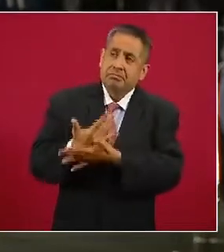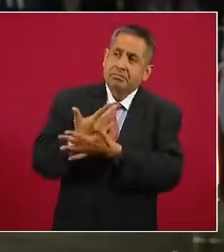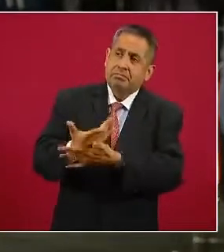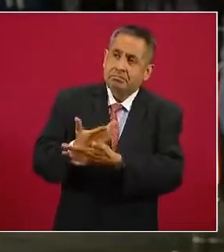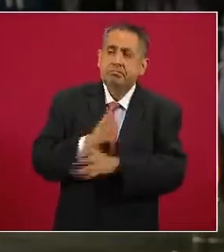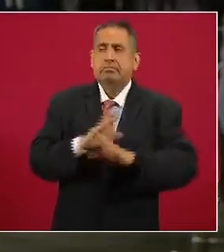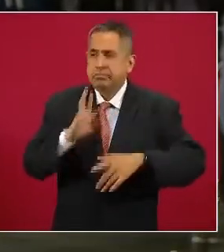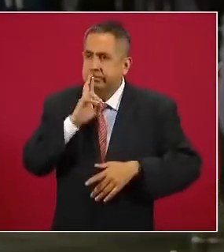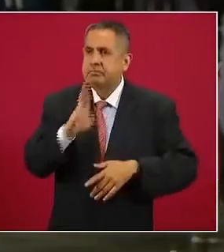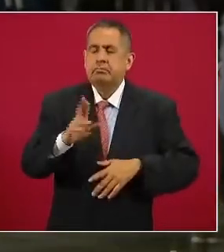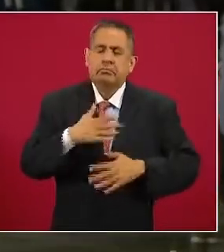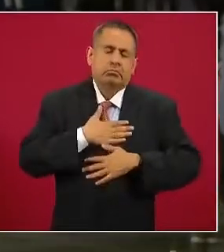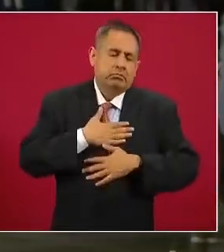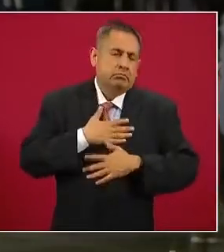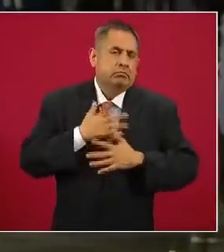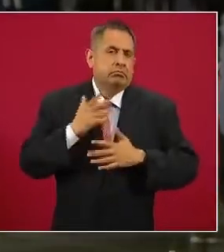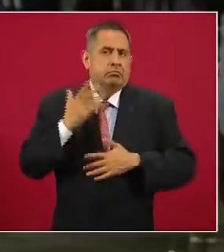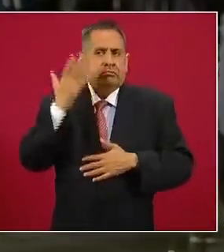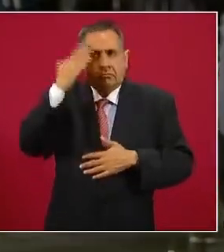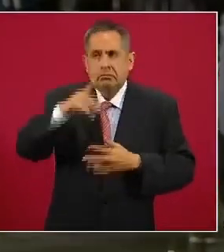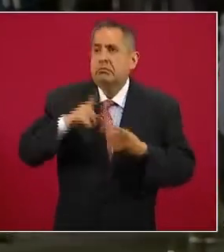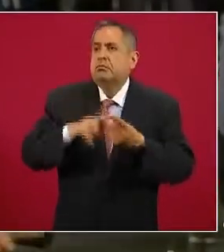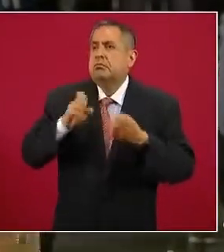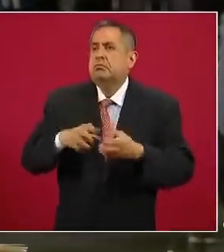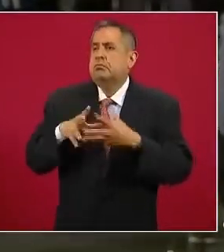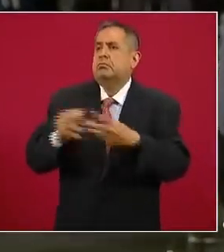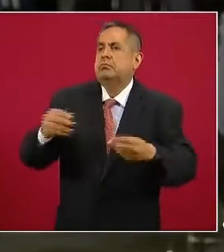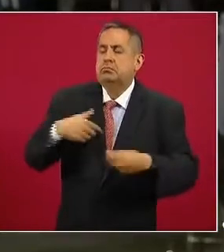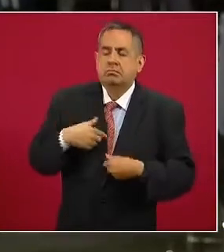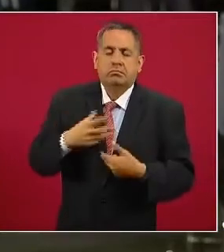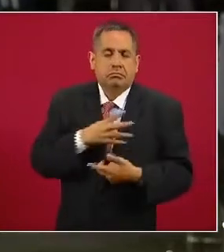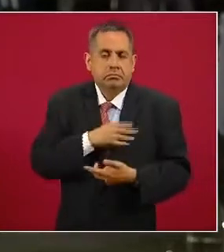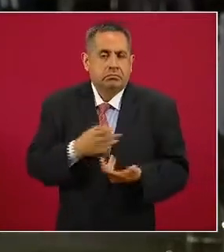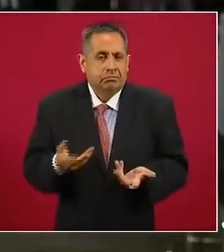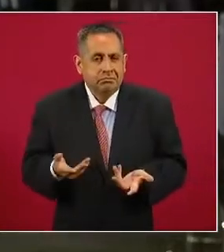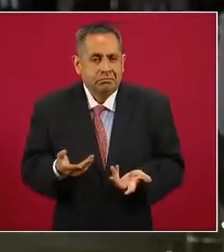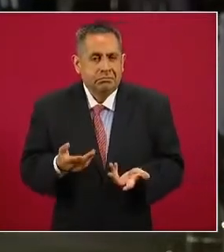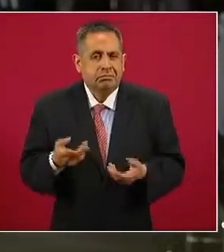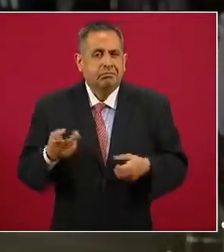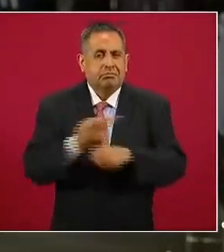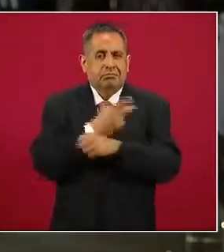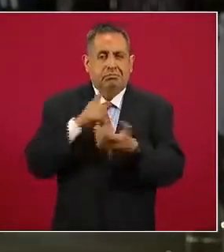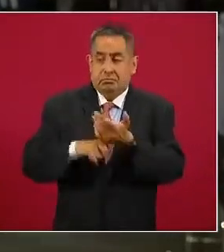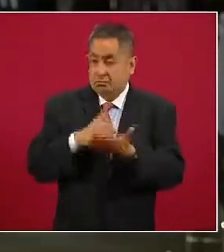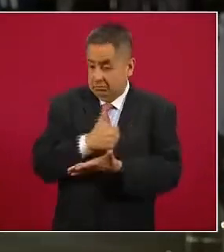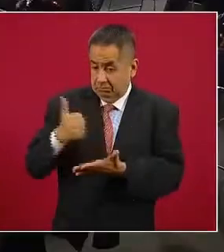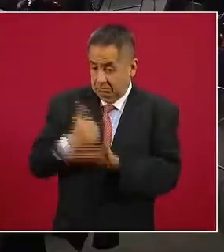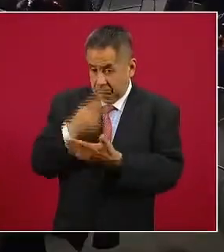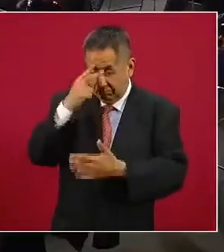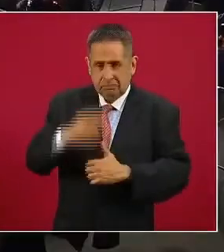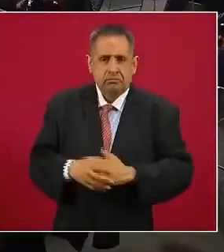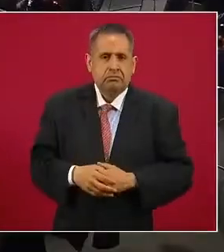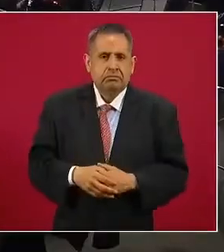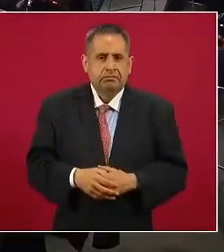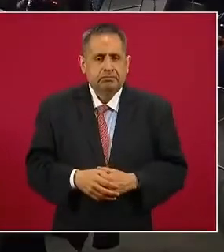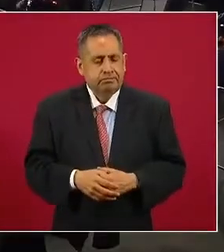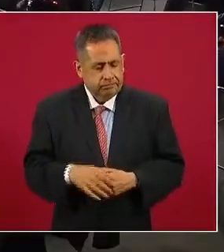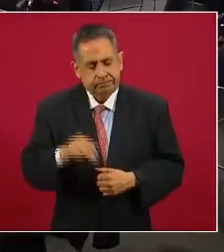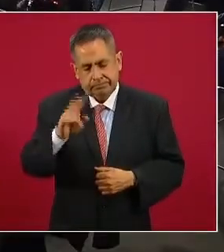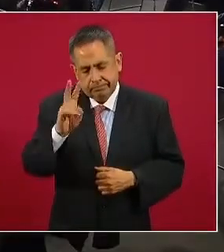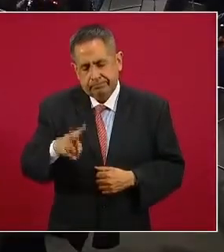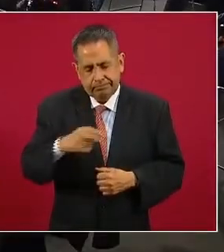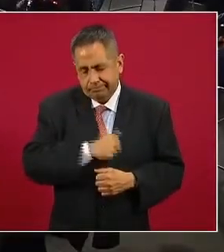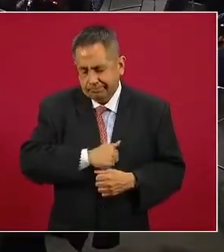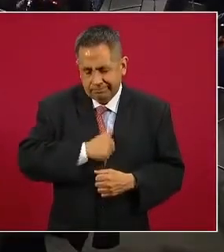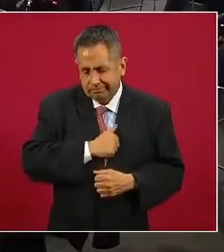resultados de pues saber dónde están las personas que desaparecen de un momento a otro en la plena capital del país sí es muy lamentable